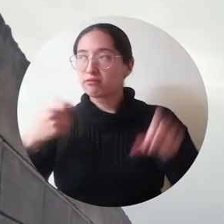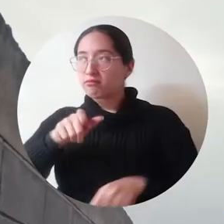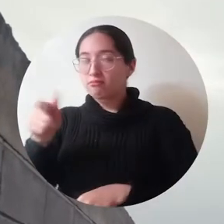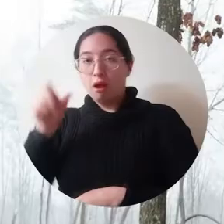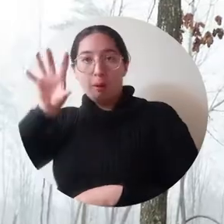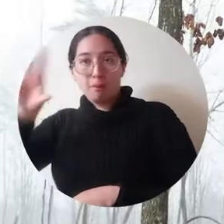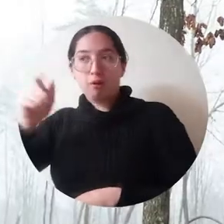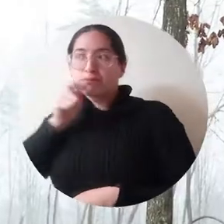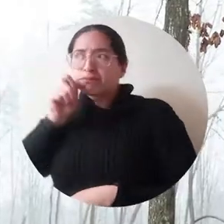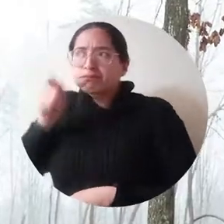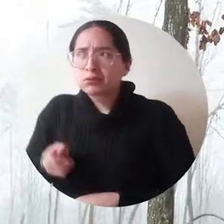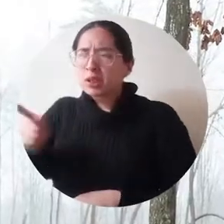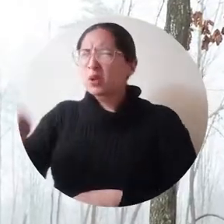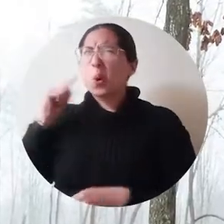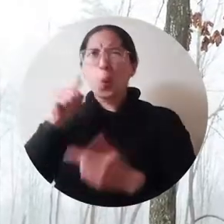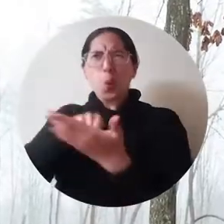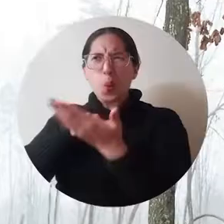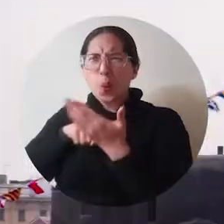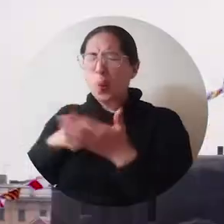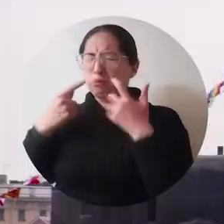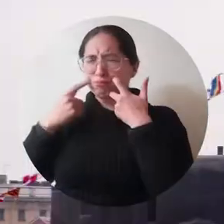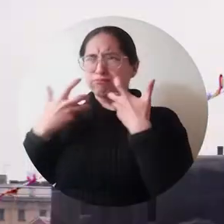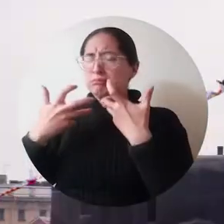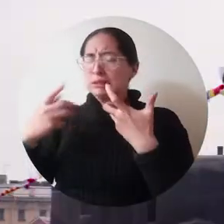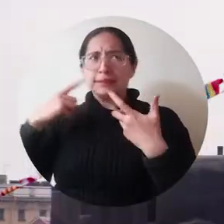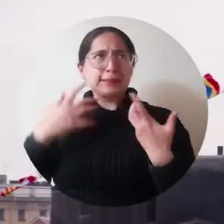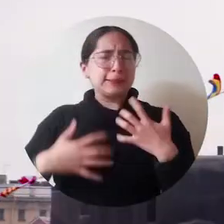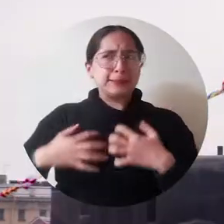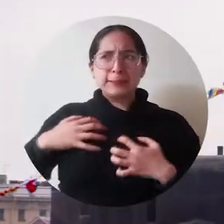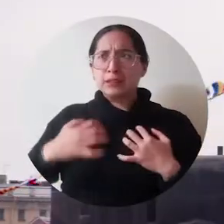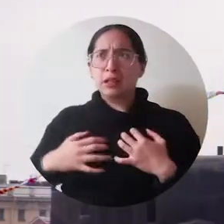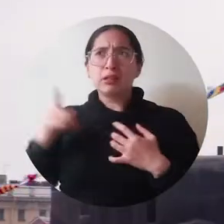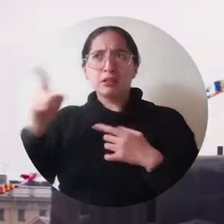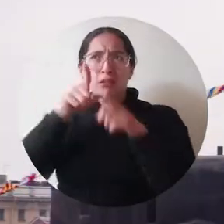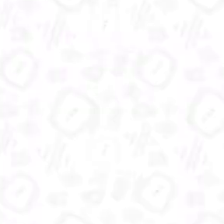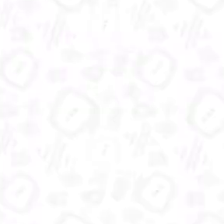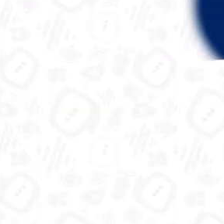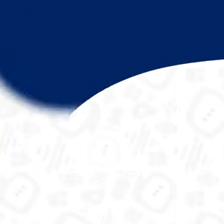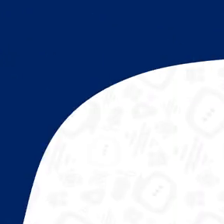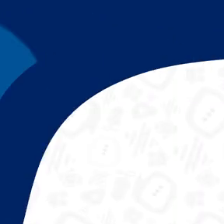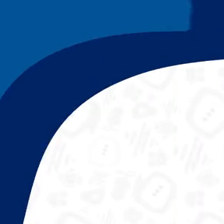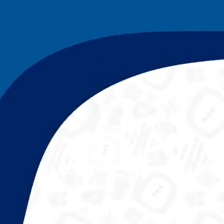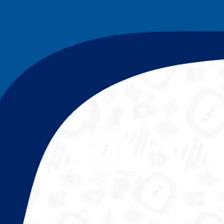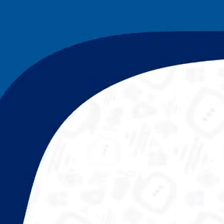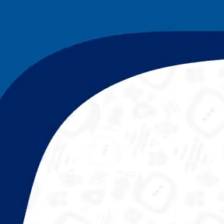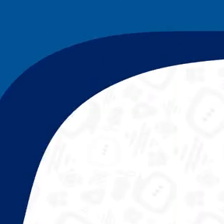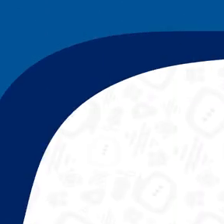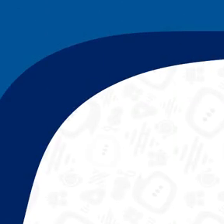gente está muy impresionada de que esto está pasando entre, digámoslo así, países hermanos.